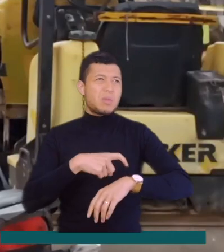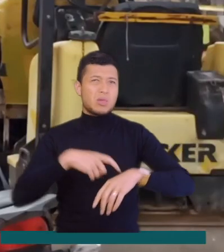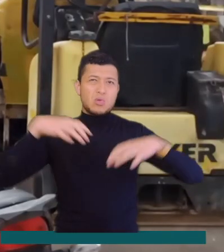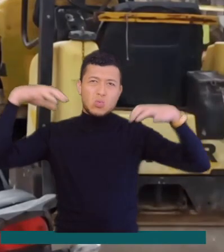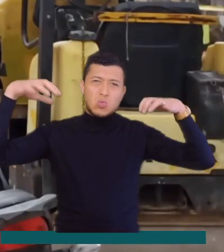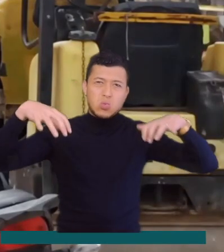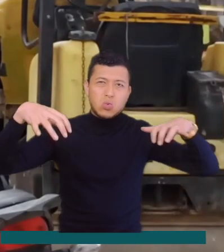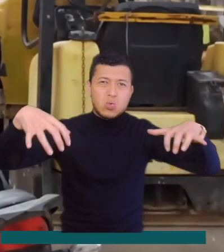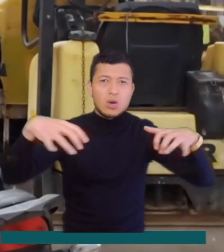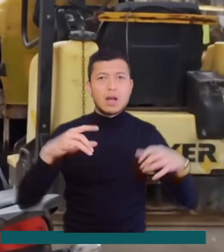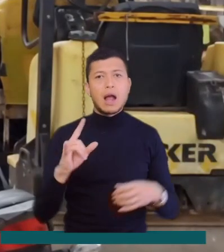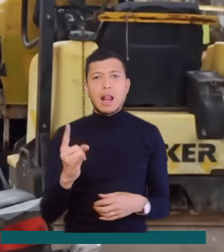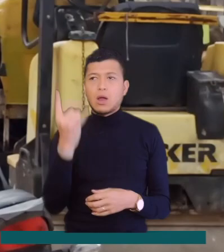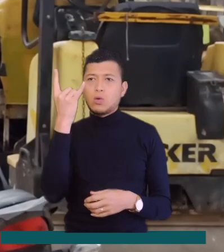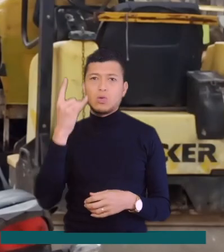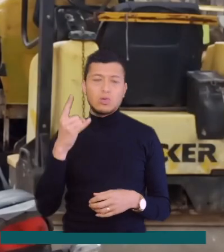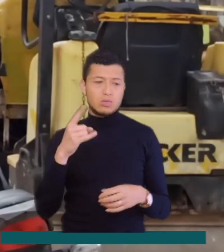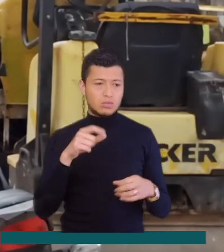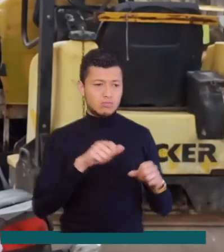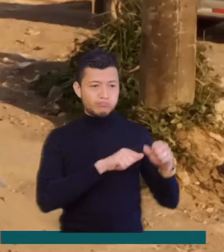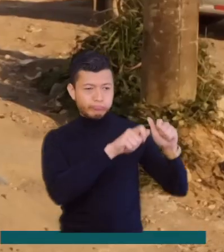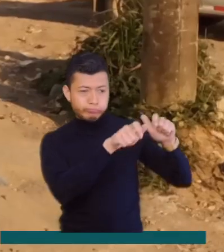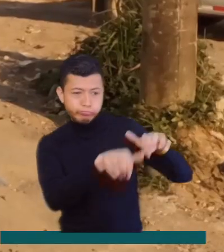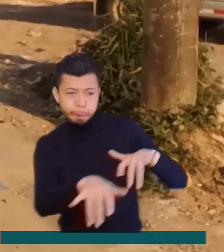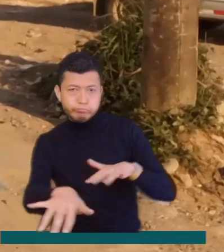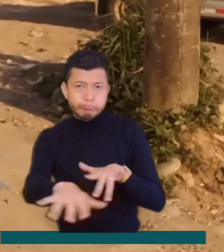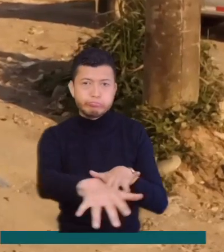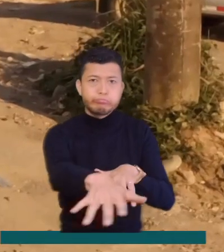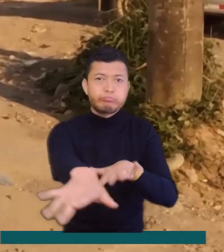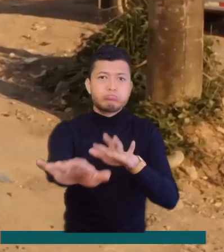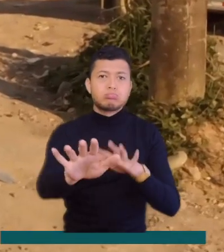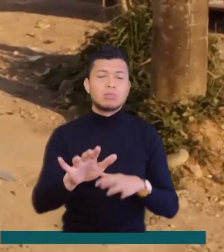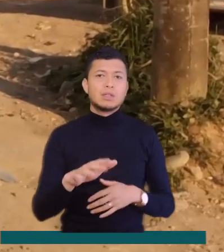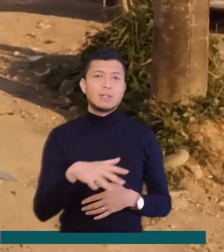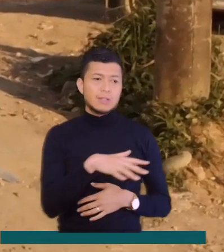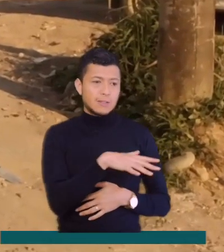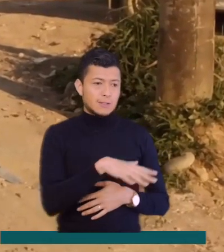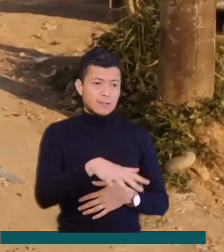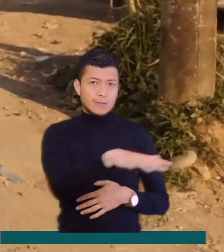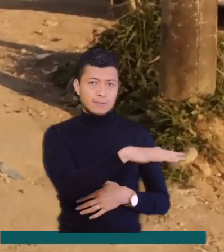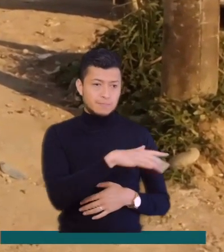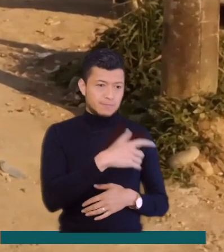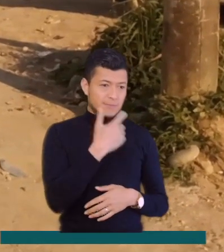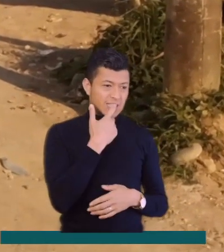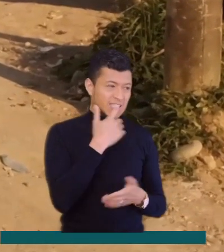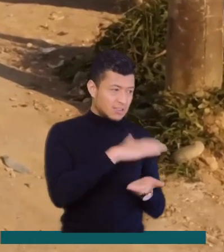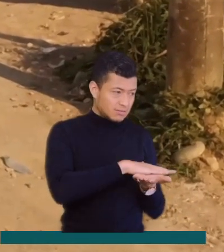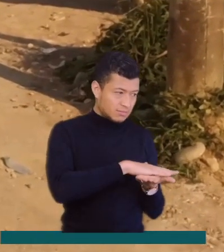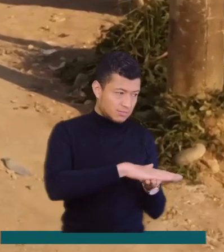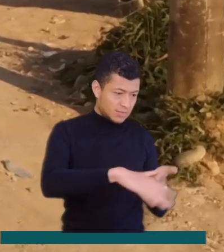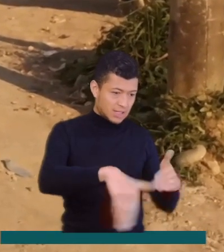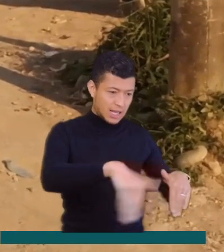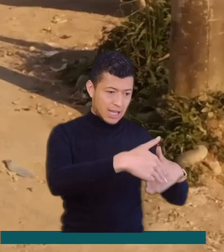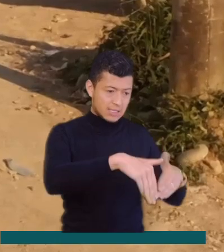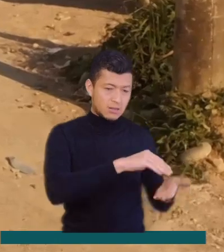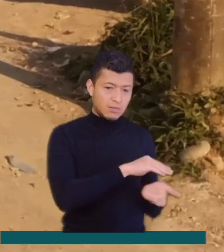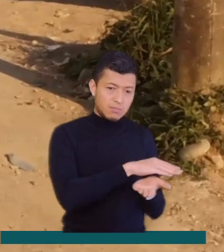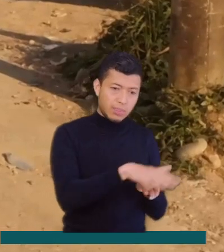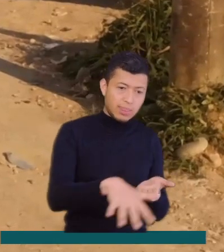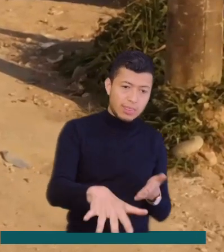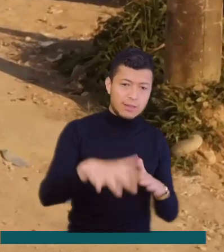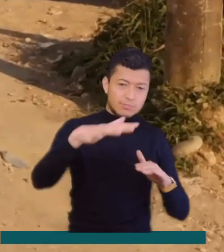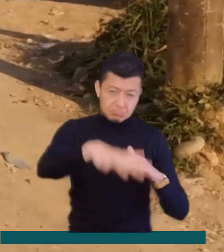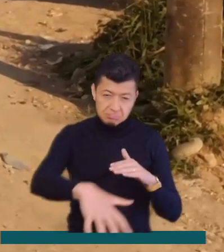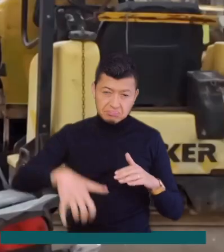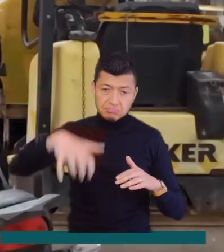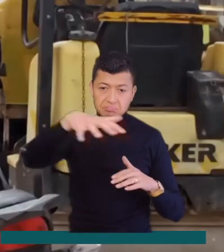lluvia, el tema de los caudales que produce por vía, por la parte del pavimento sobre las calles, nos dañan las